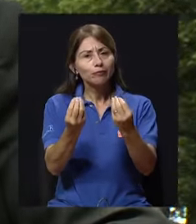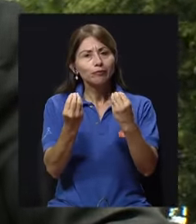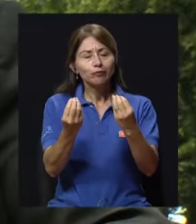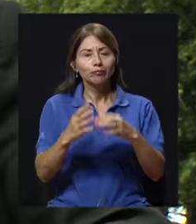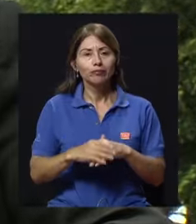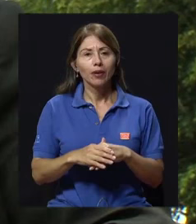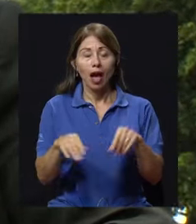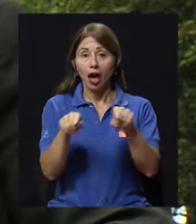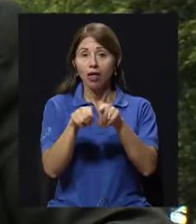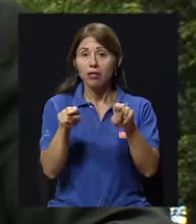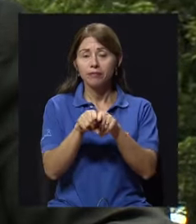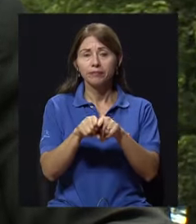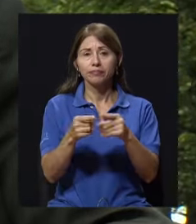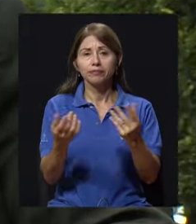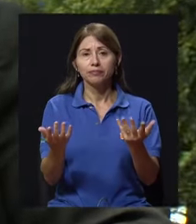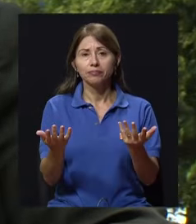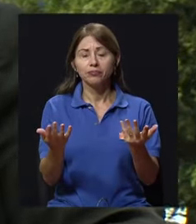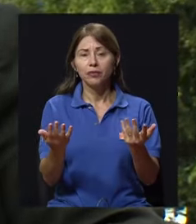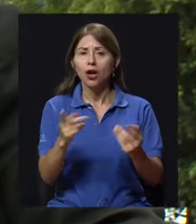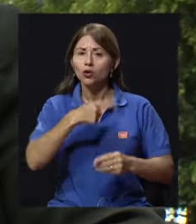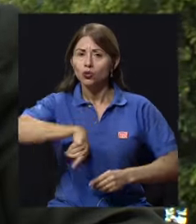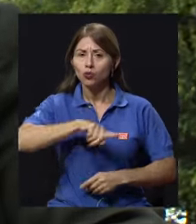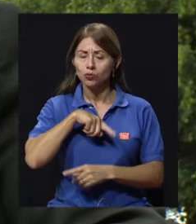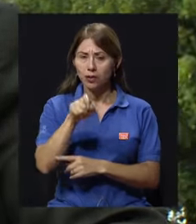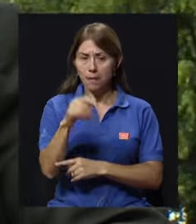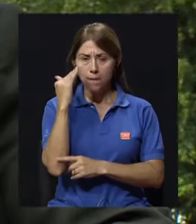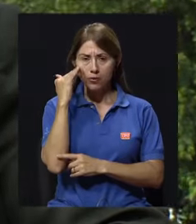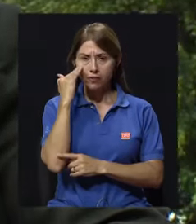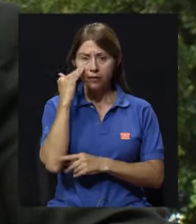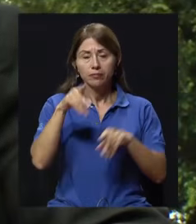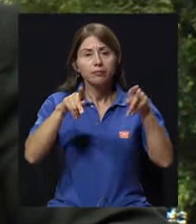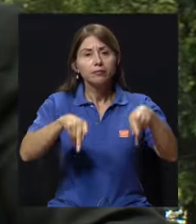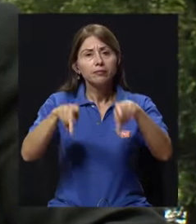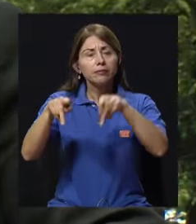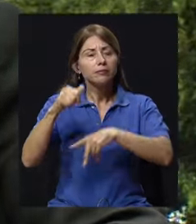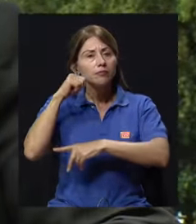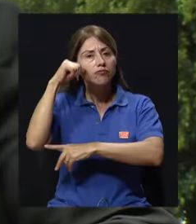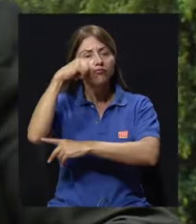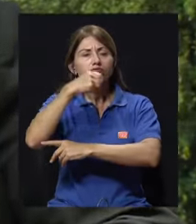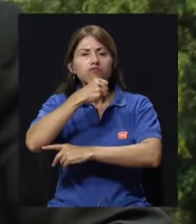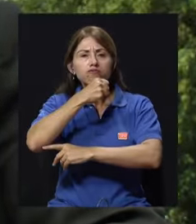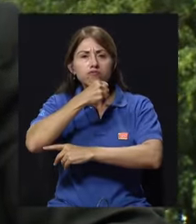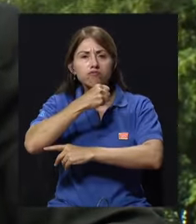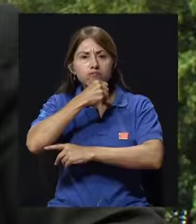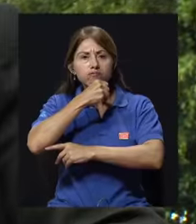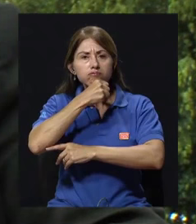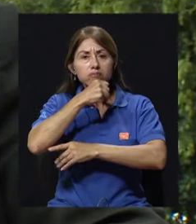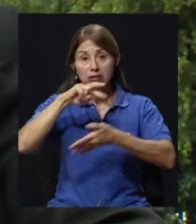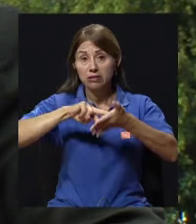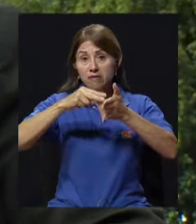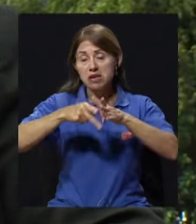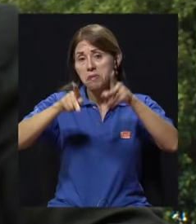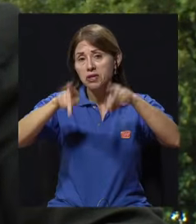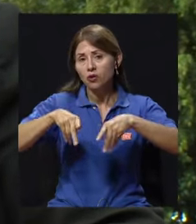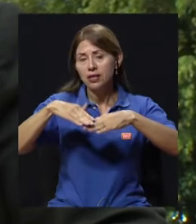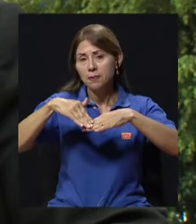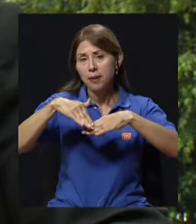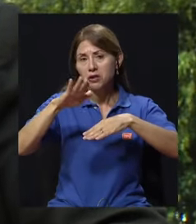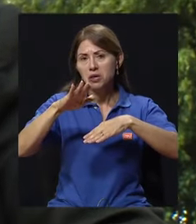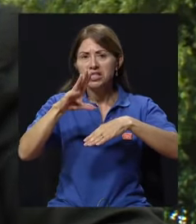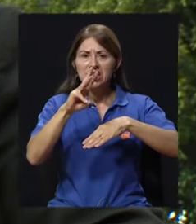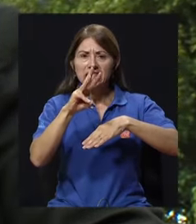Además de eso, pues, tenemos que tomar en cuenta que los adultos mayores, es decir, estas personas mayores de 60,